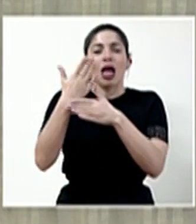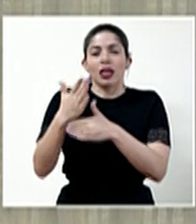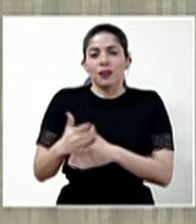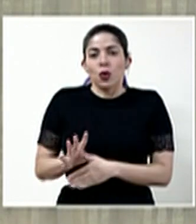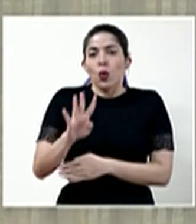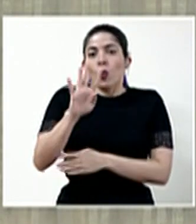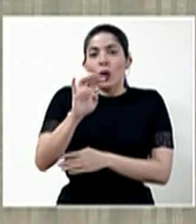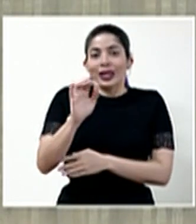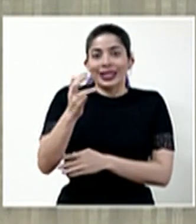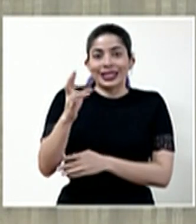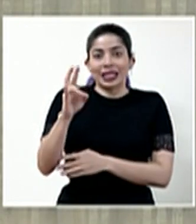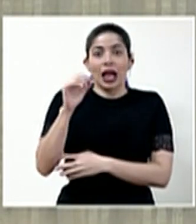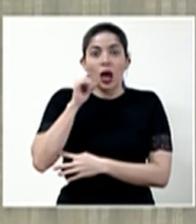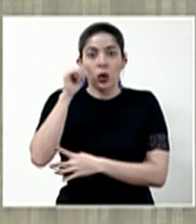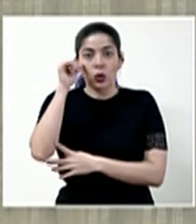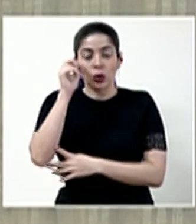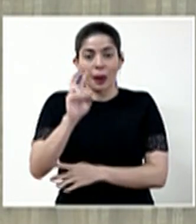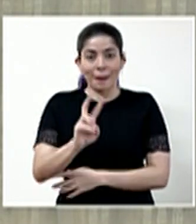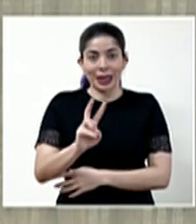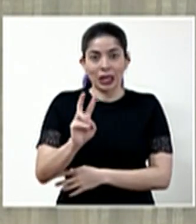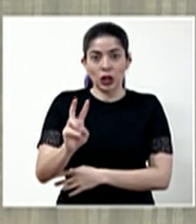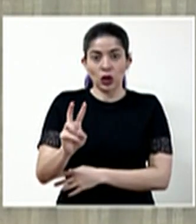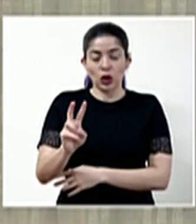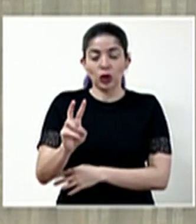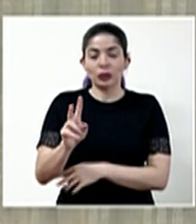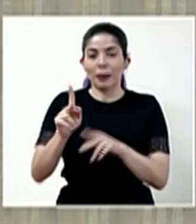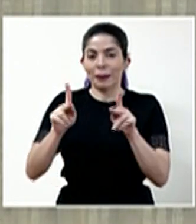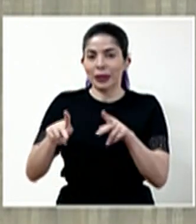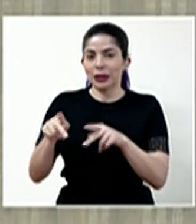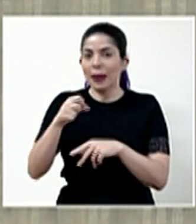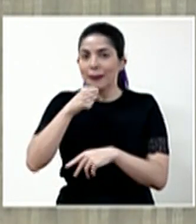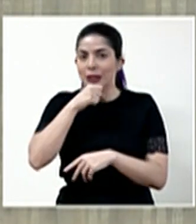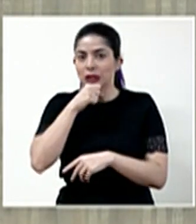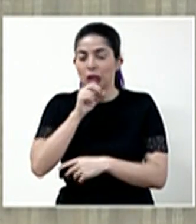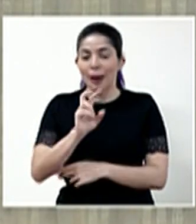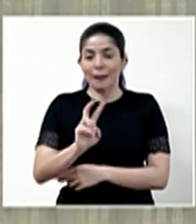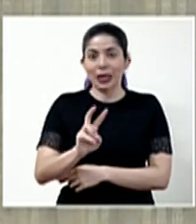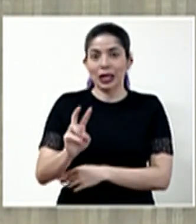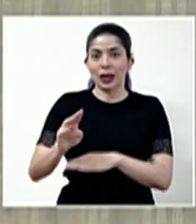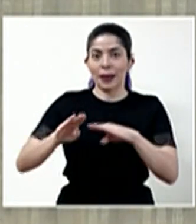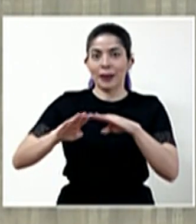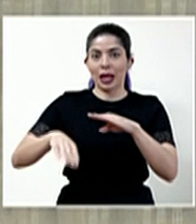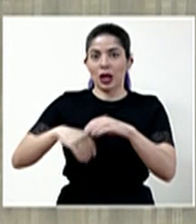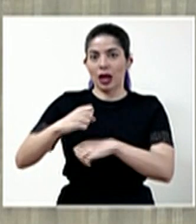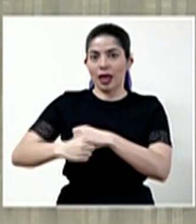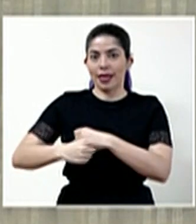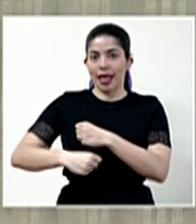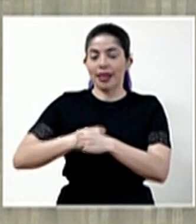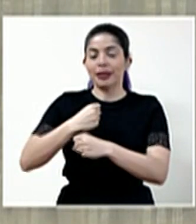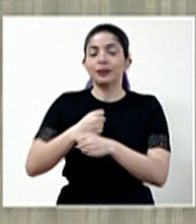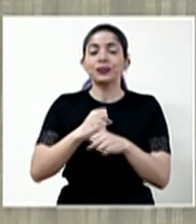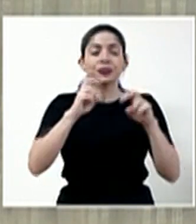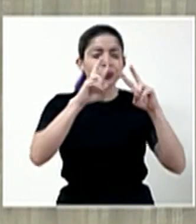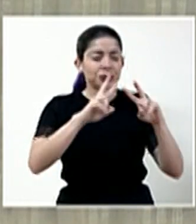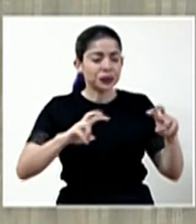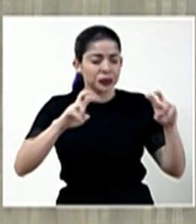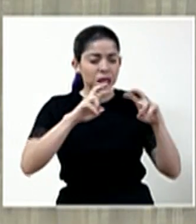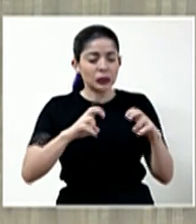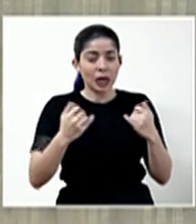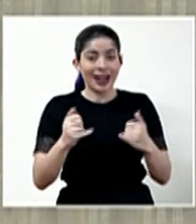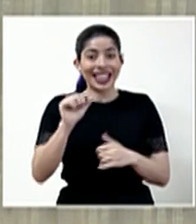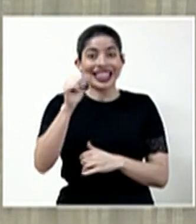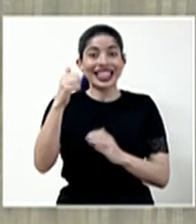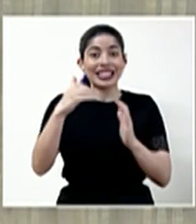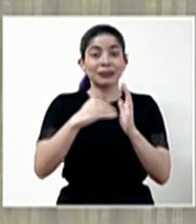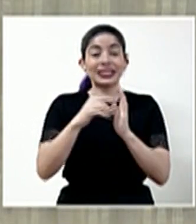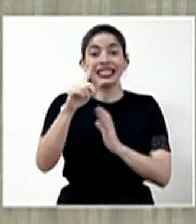417 adultos, 22 personas mayores y 22 menores de edad. Se han descartado hasta el momento 10